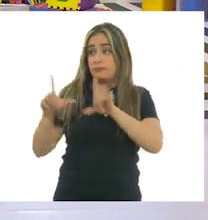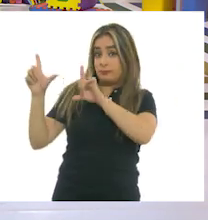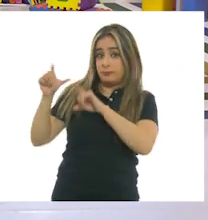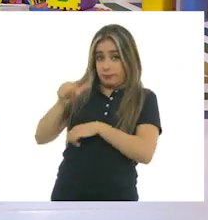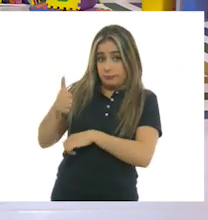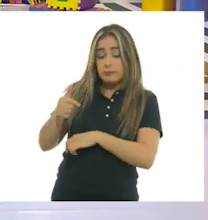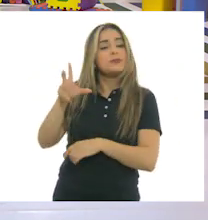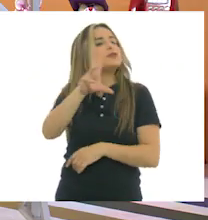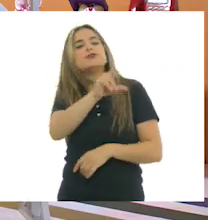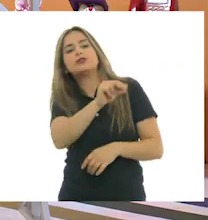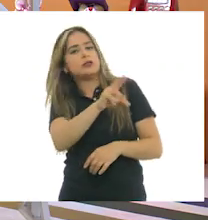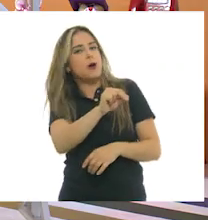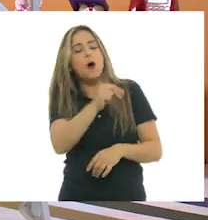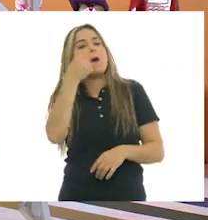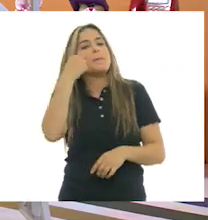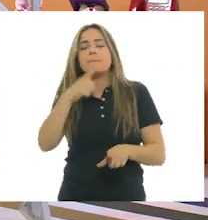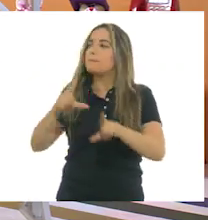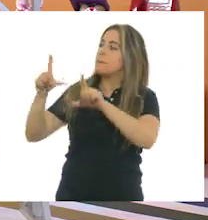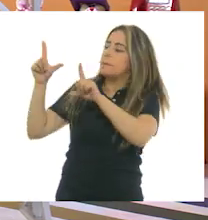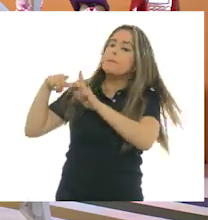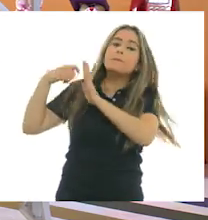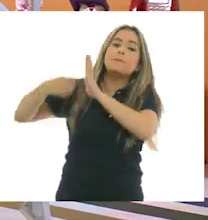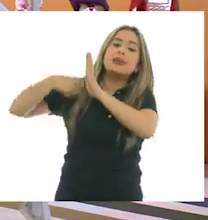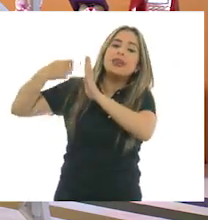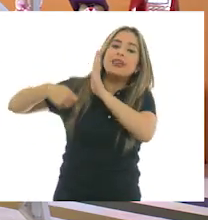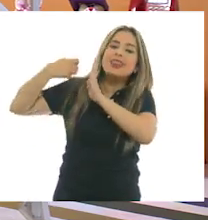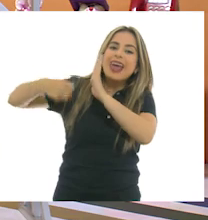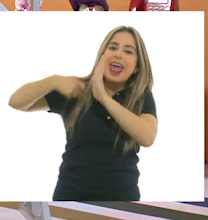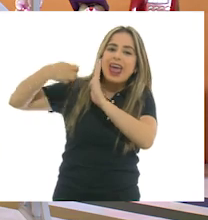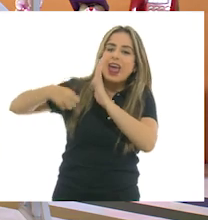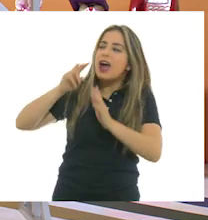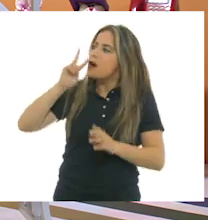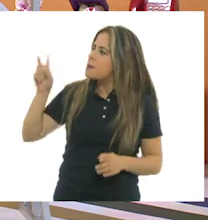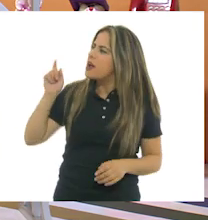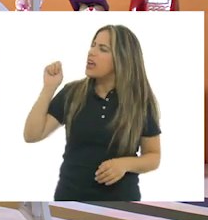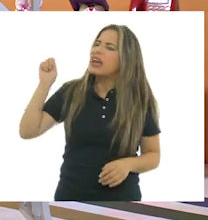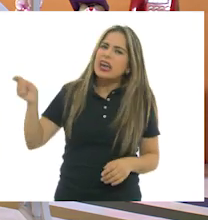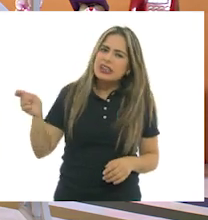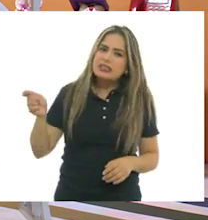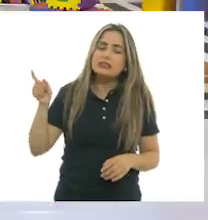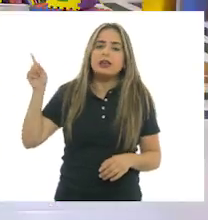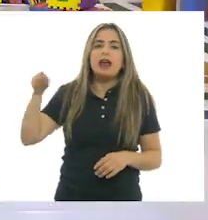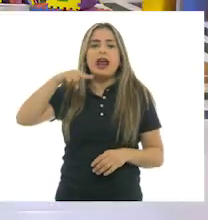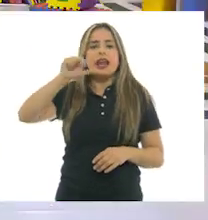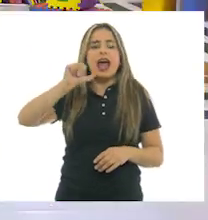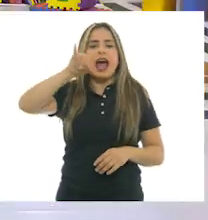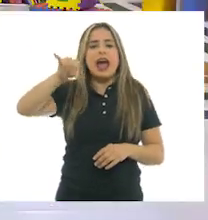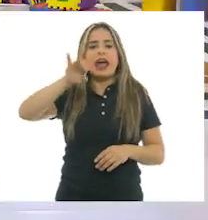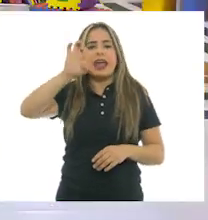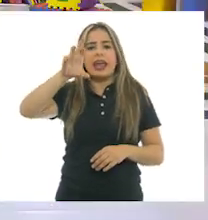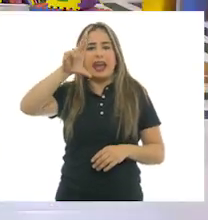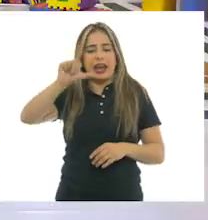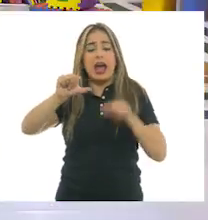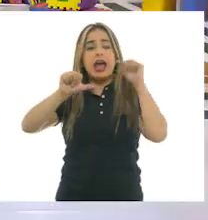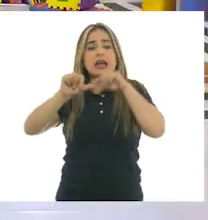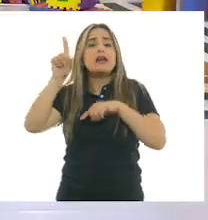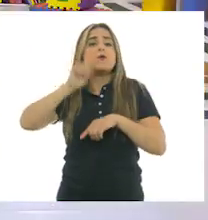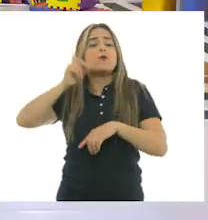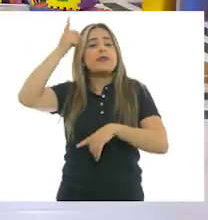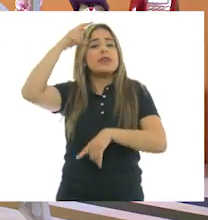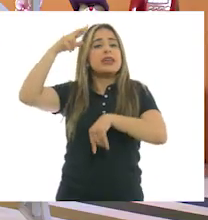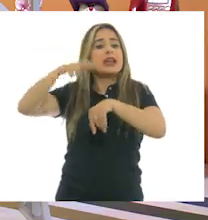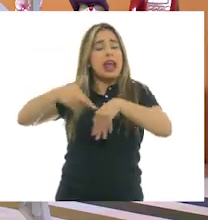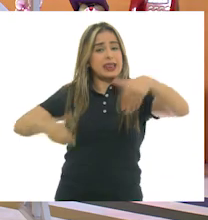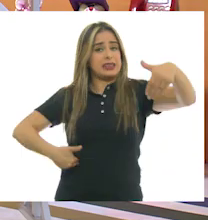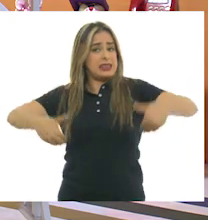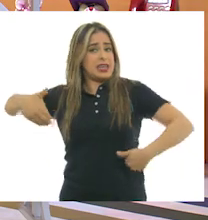una cápsula que nos hace Geraldina Jera. Geraldina Jera es una directora teatral